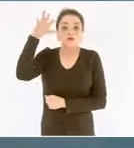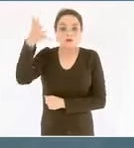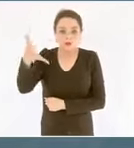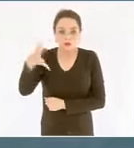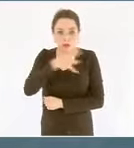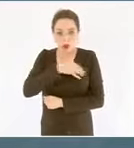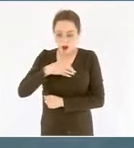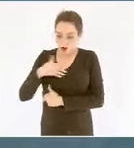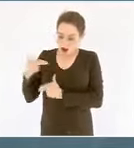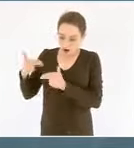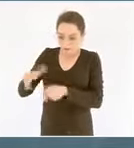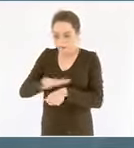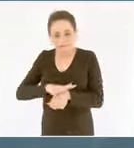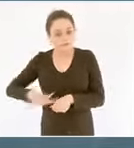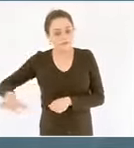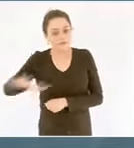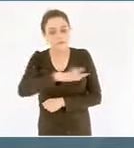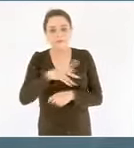seis